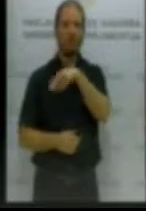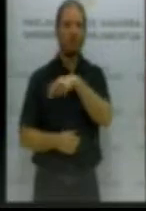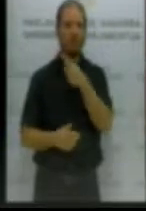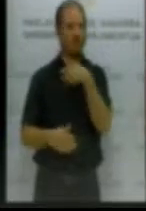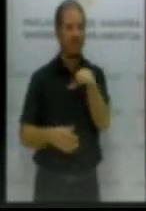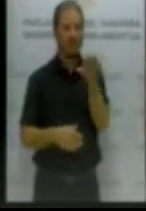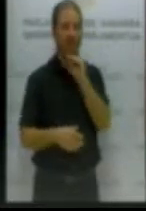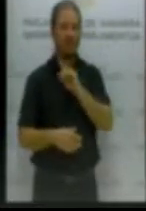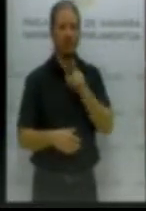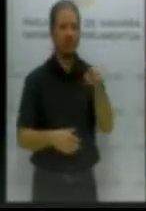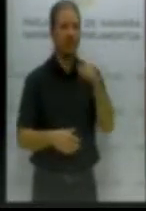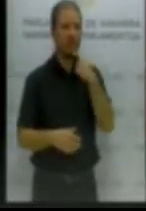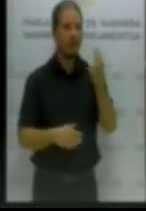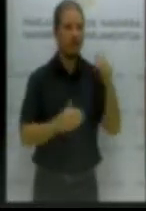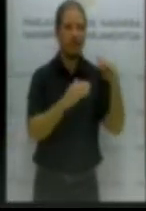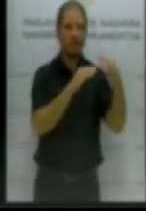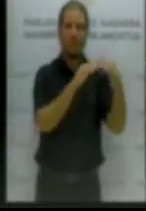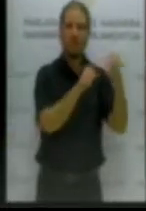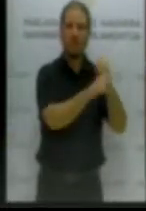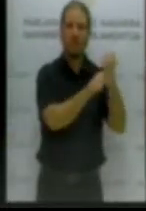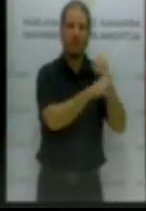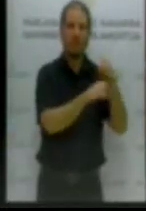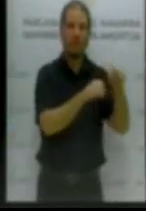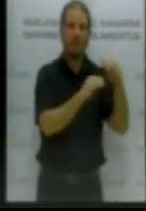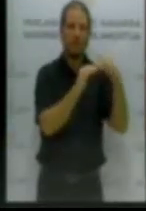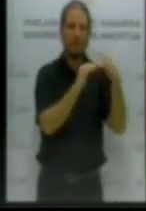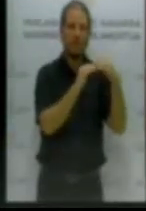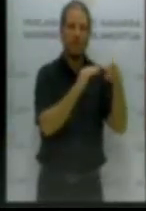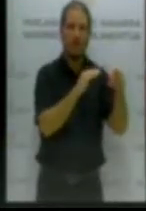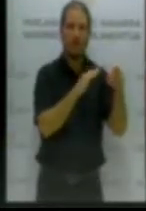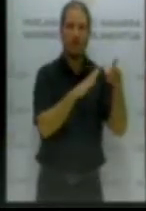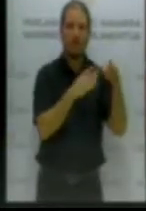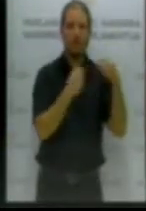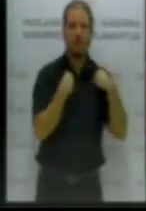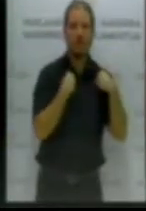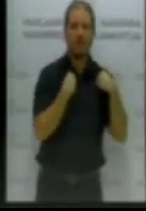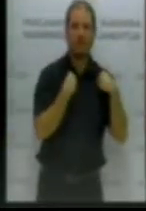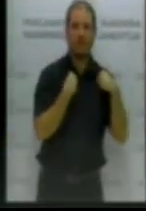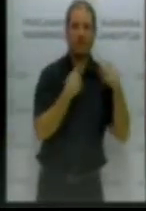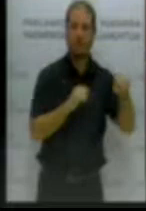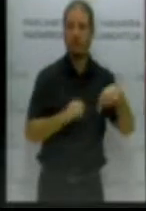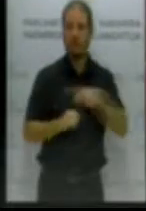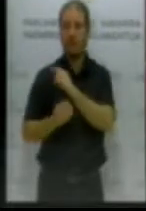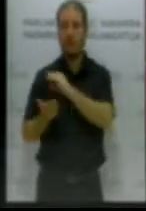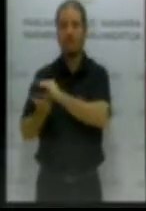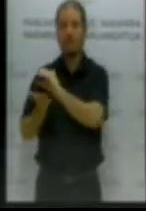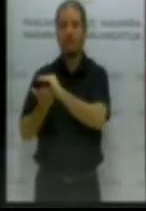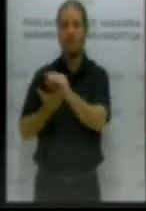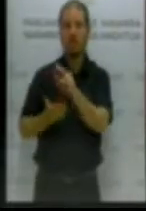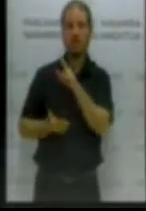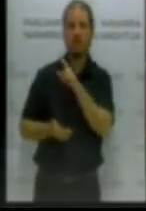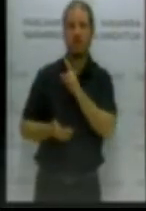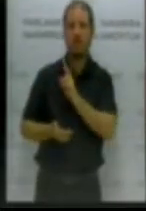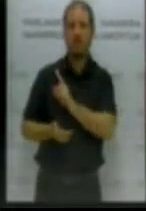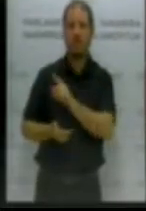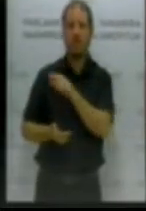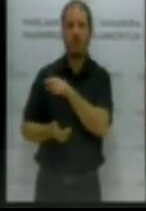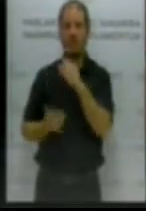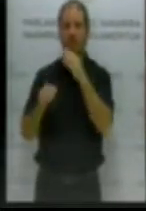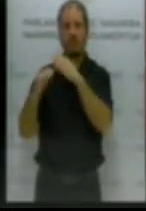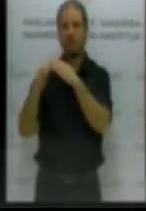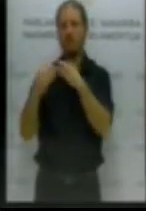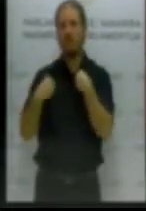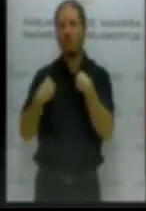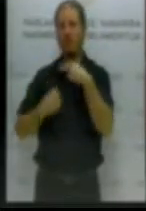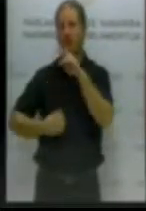trabajadores y no les parezca el mínimo vital para los pensionistas y las viudas navarras